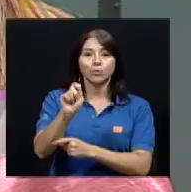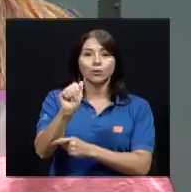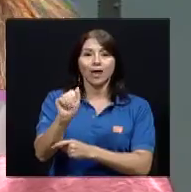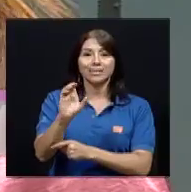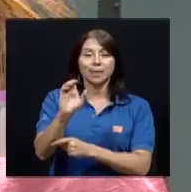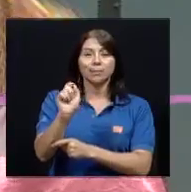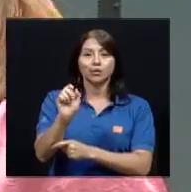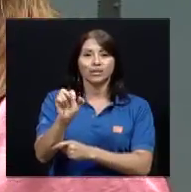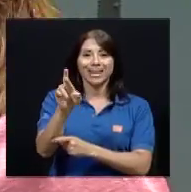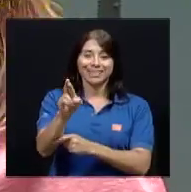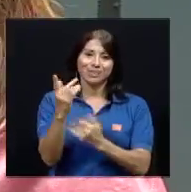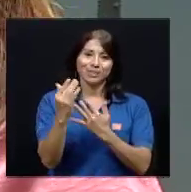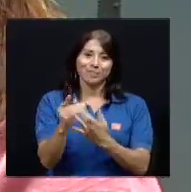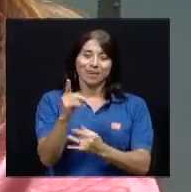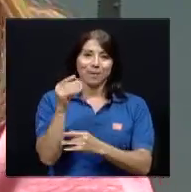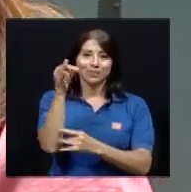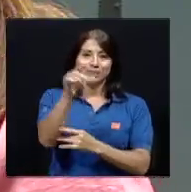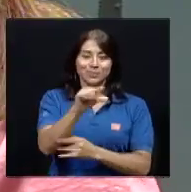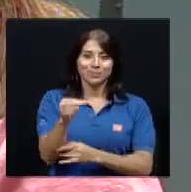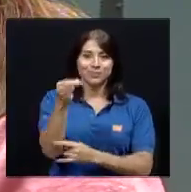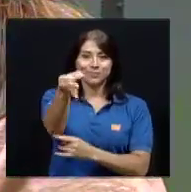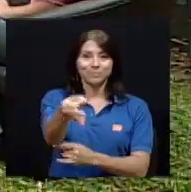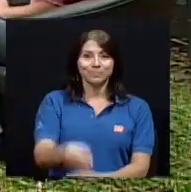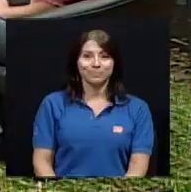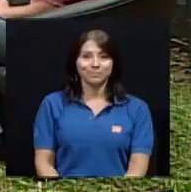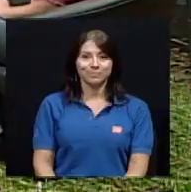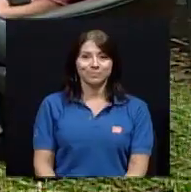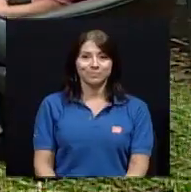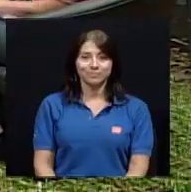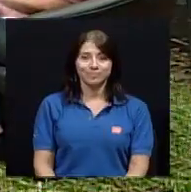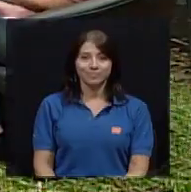ac punto cr los esperamos hasta la próxima hasta luego